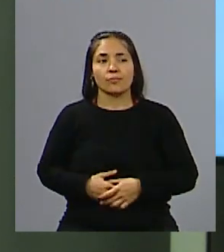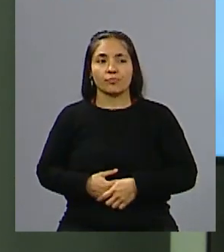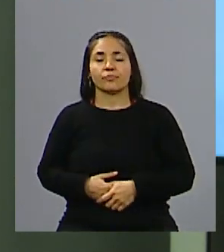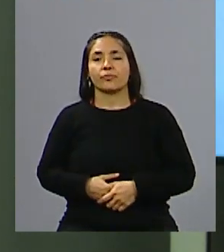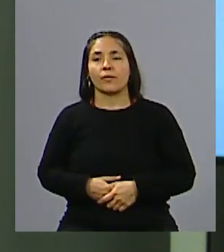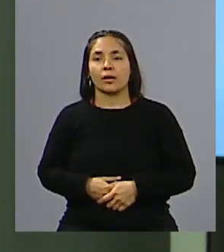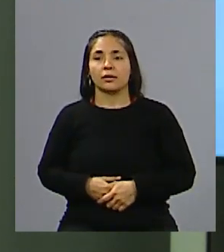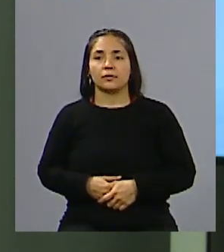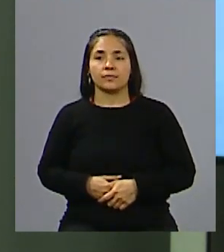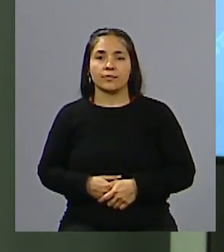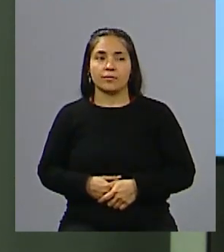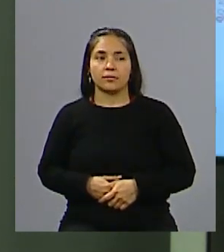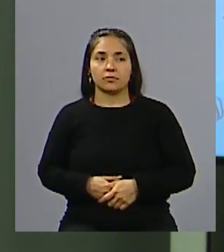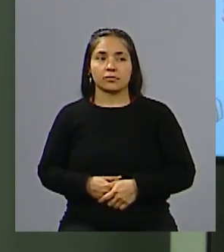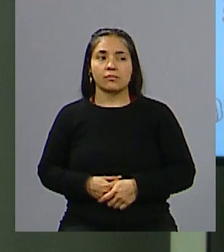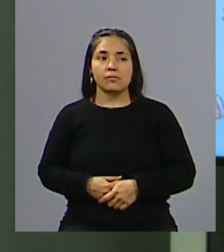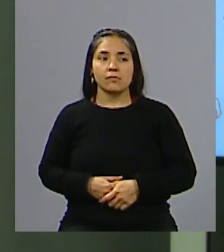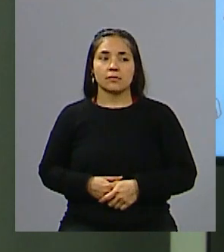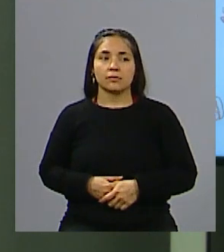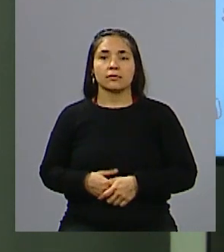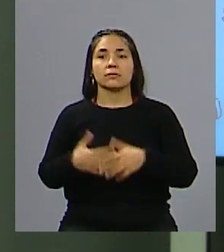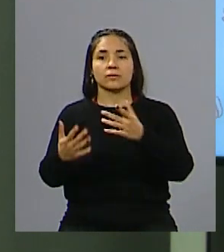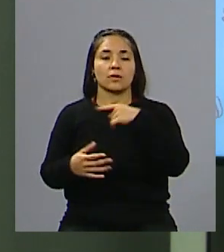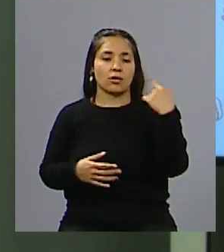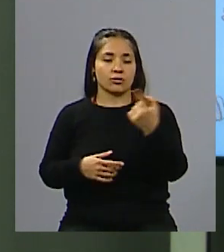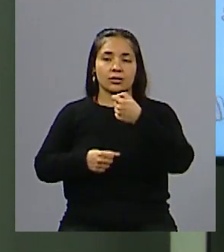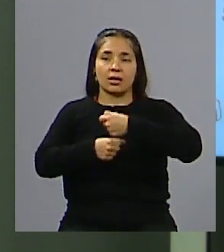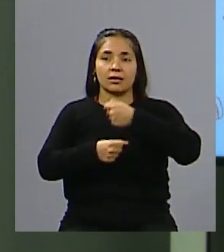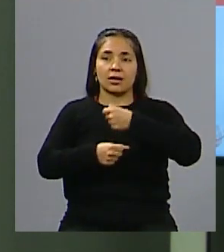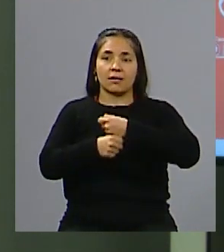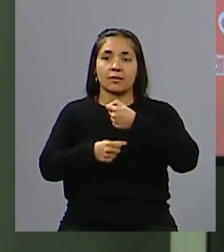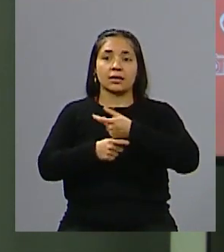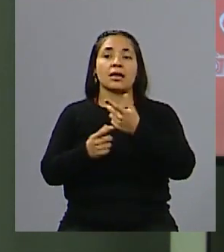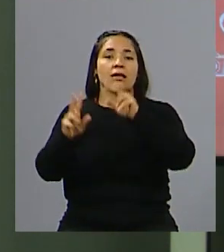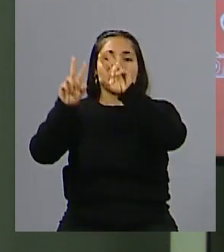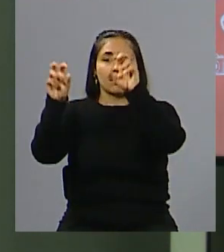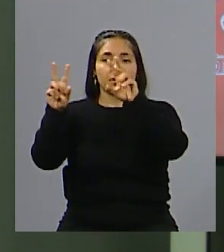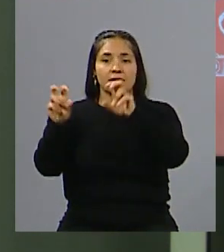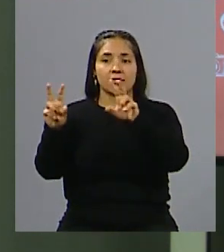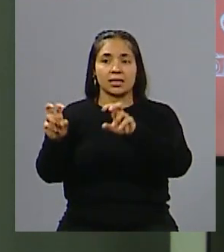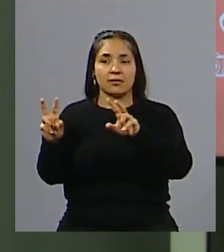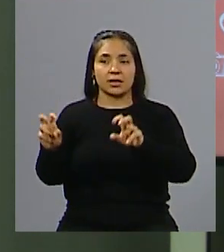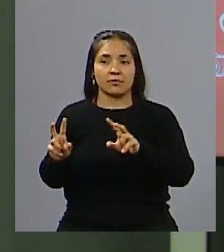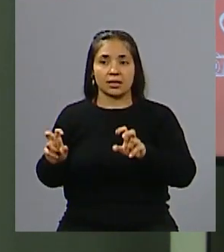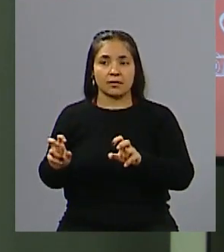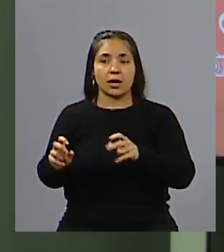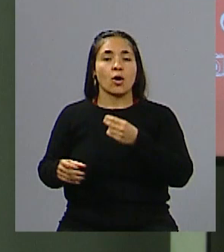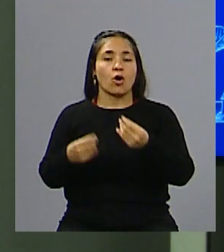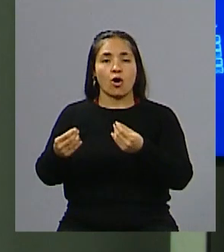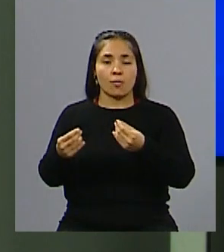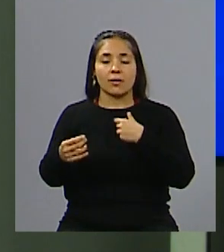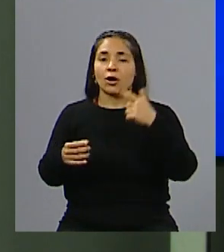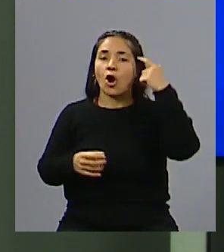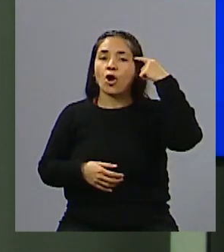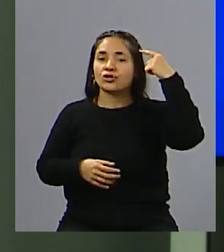Bueno, nosotros estamos trabajando, digamos, todas estas temáticas desde una toma de